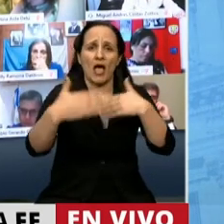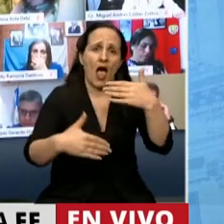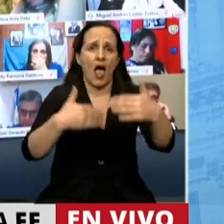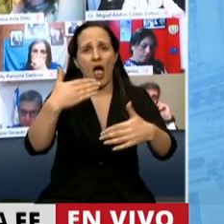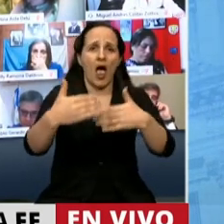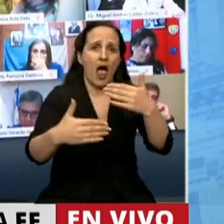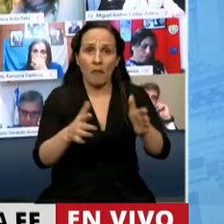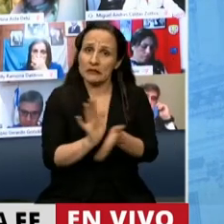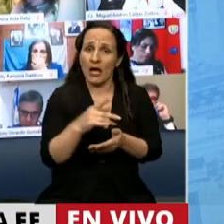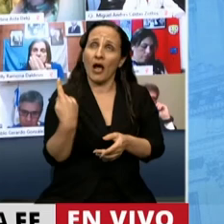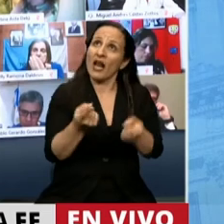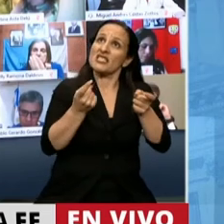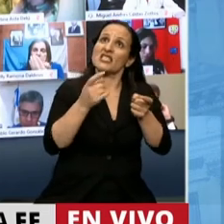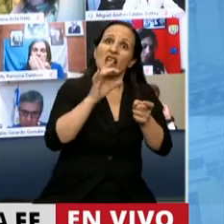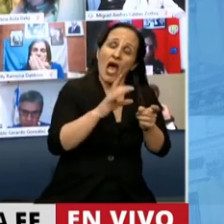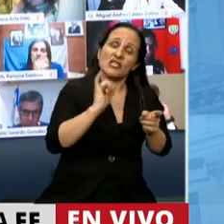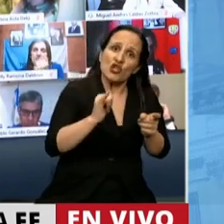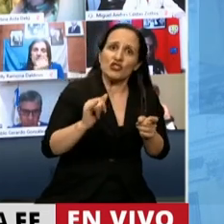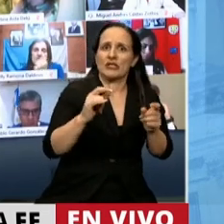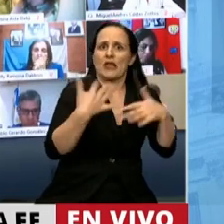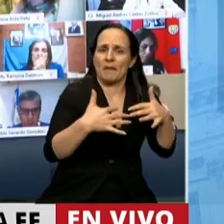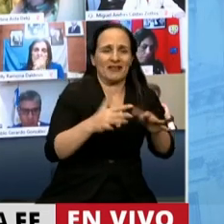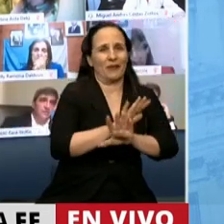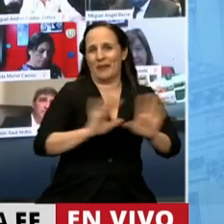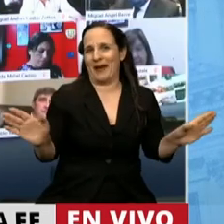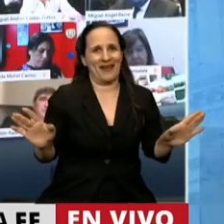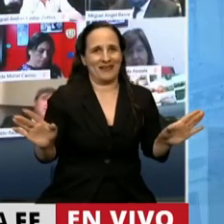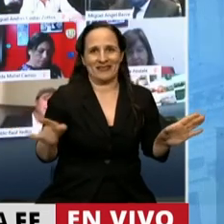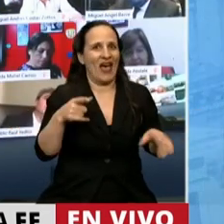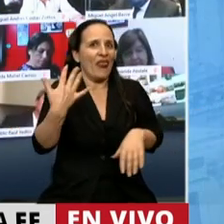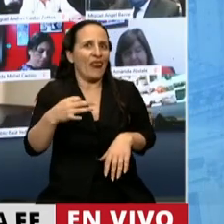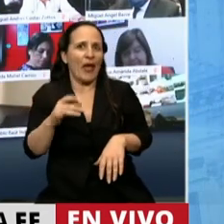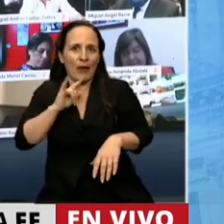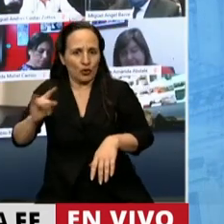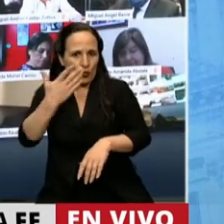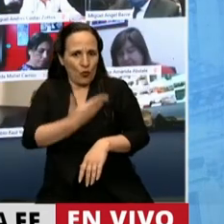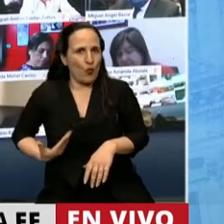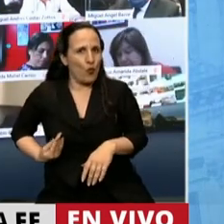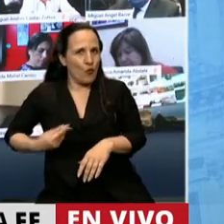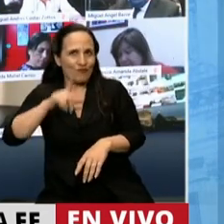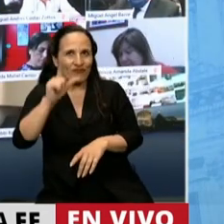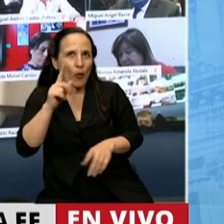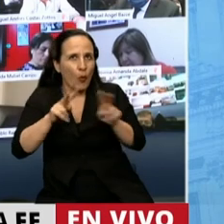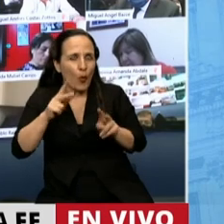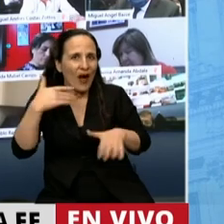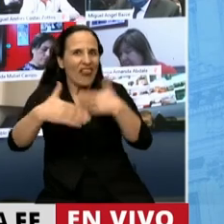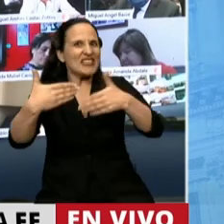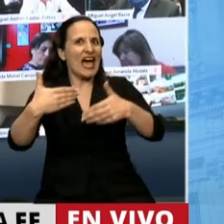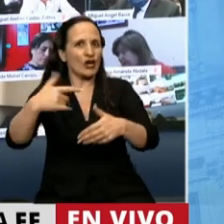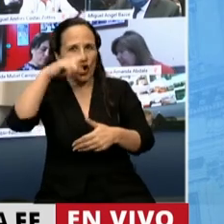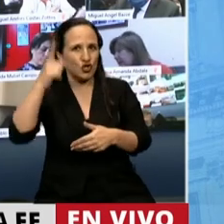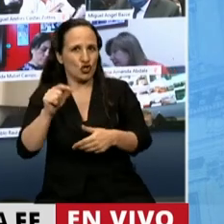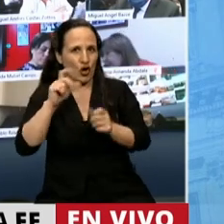dependientes de la emergencia. Es el momento que seamos dependientes de una política de desarrollo nacional. Yo acompaño esta ley